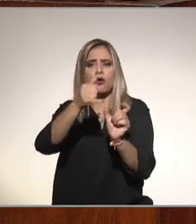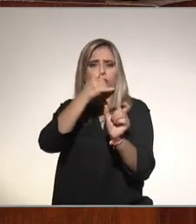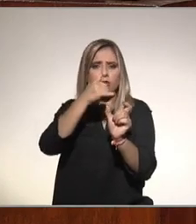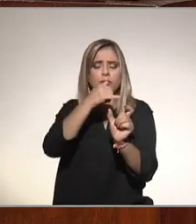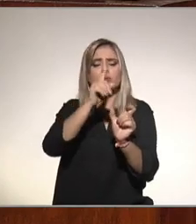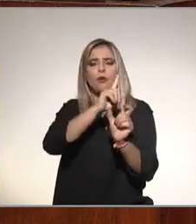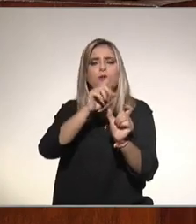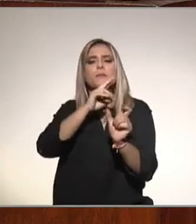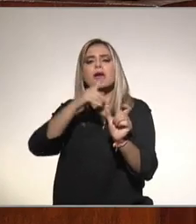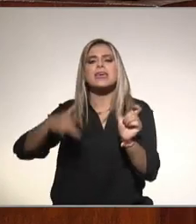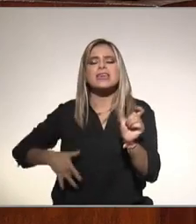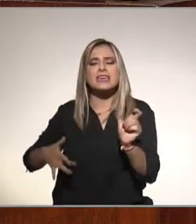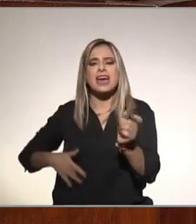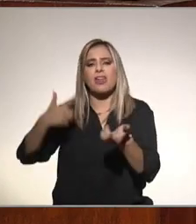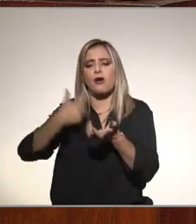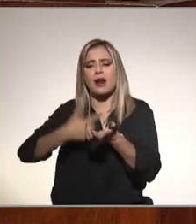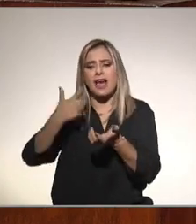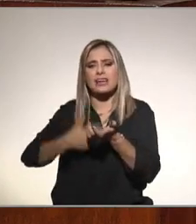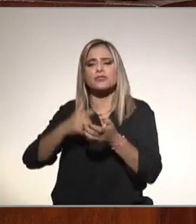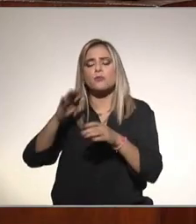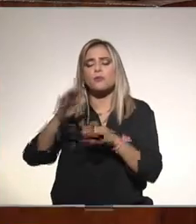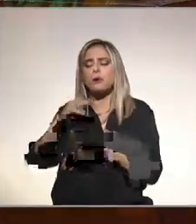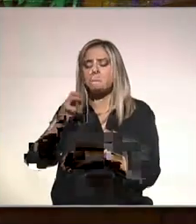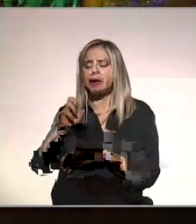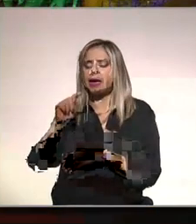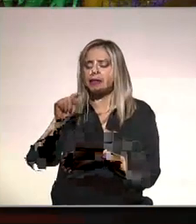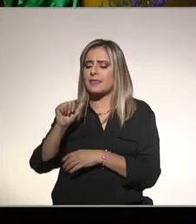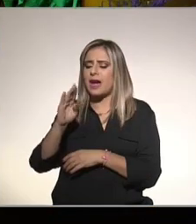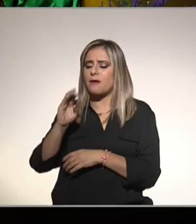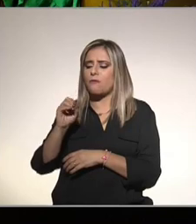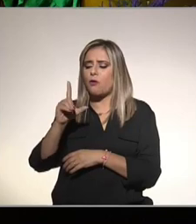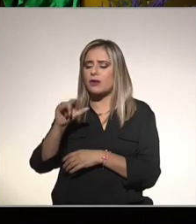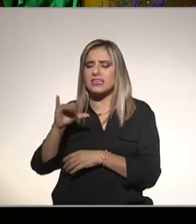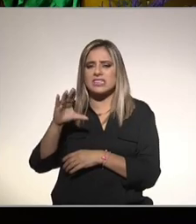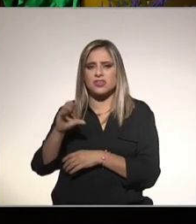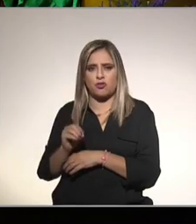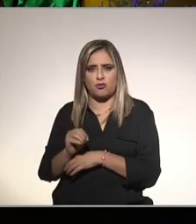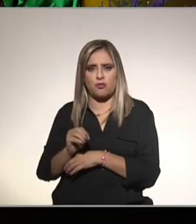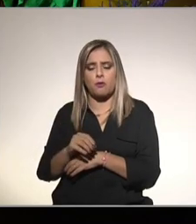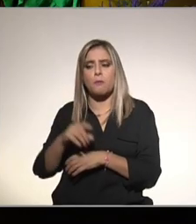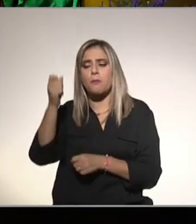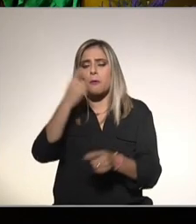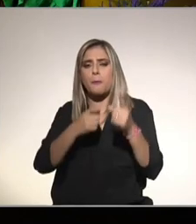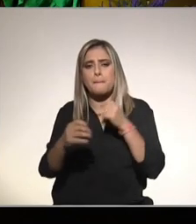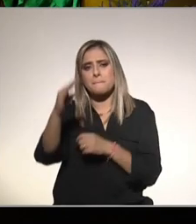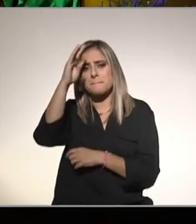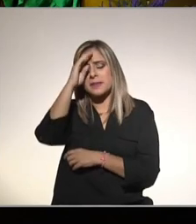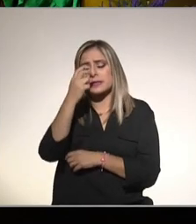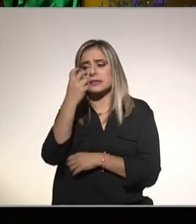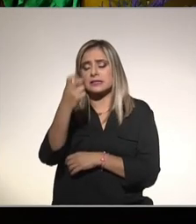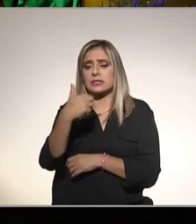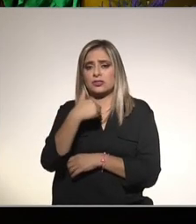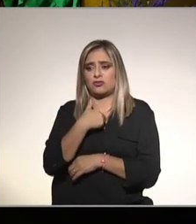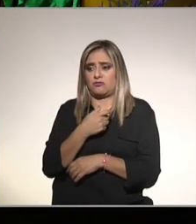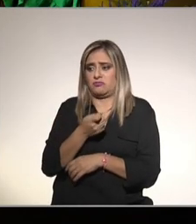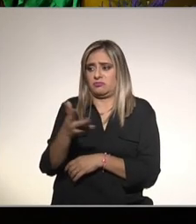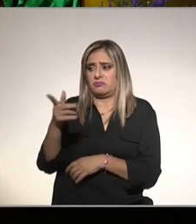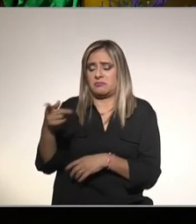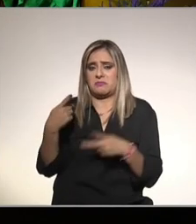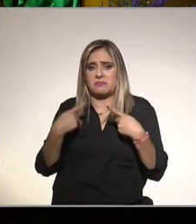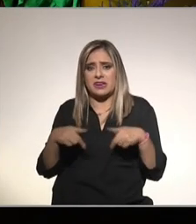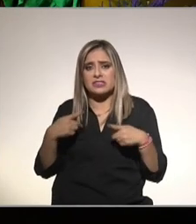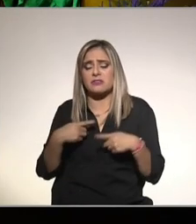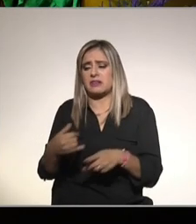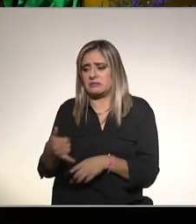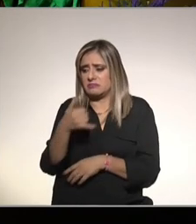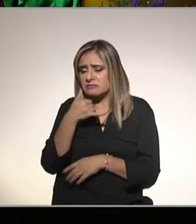graso de origen metabólico porque de repente se piensa que es estigmatizar en este caso y decir que la persona y el